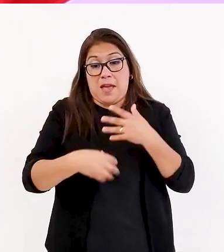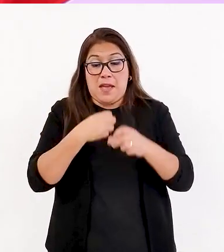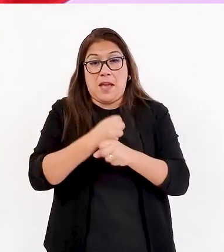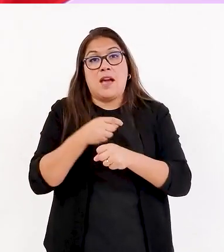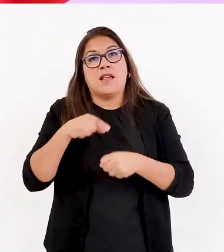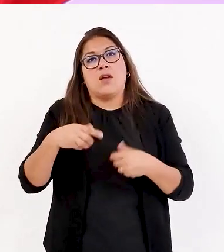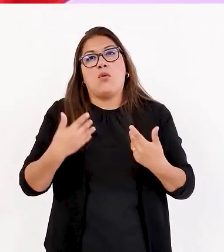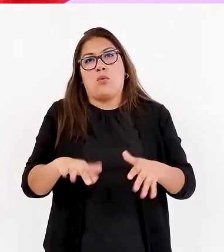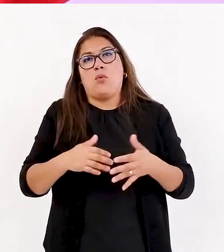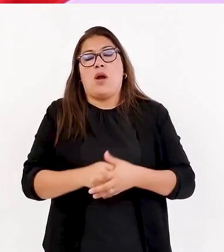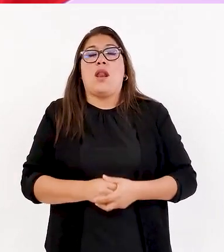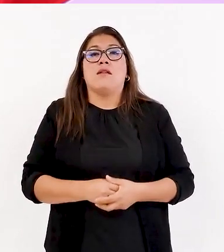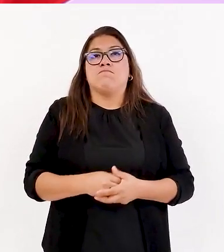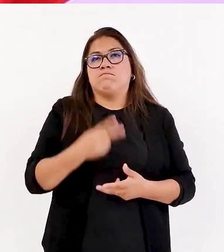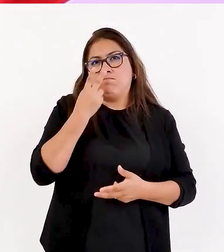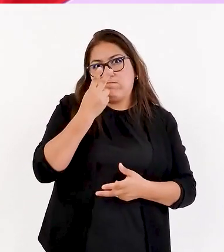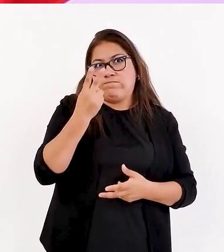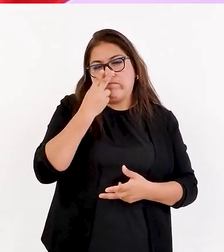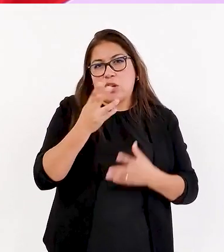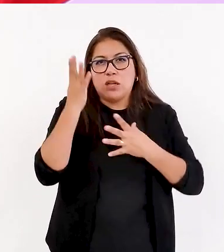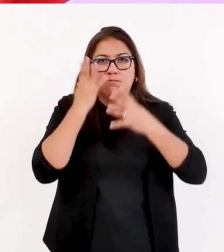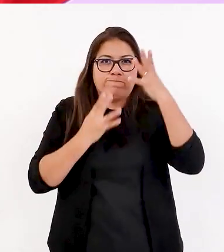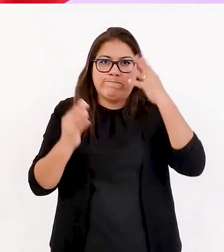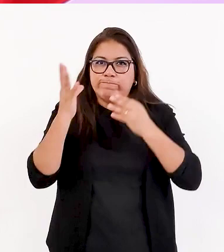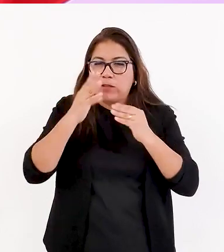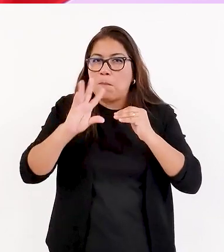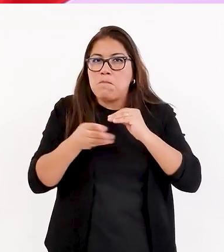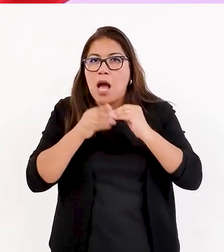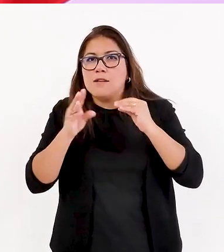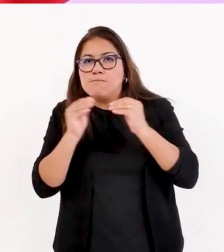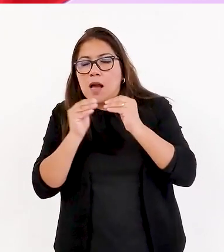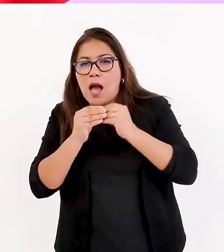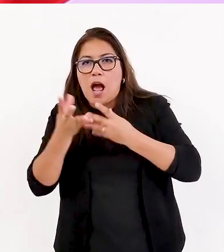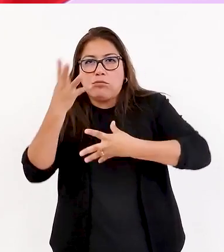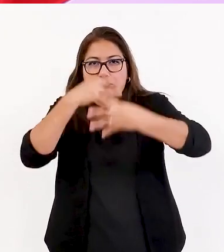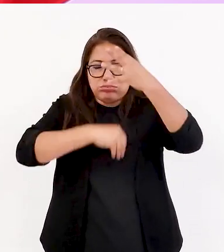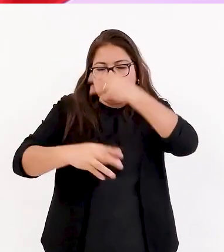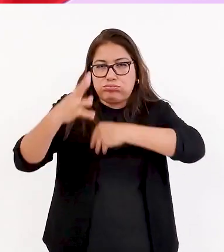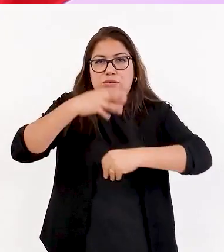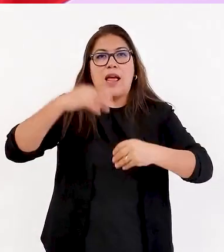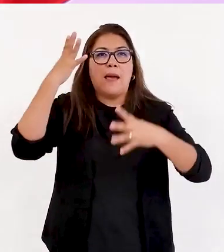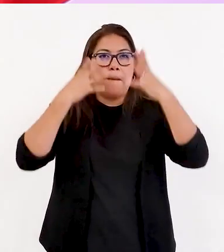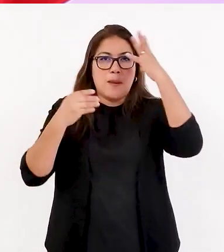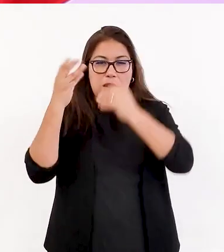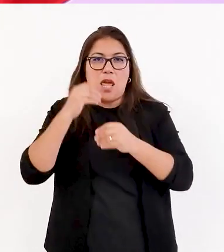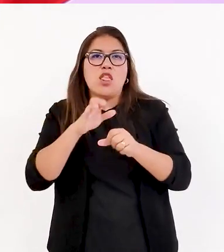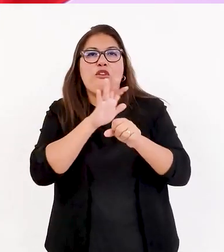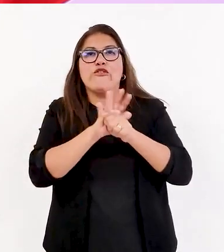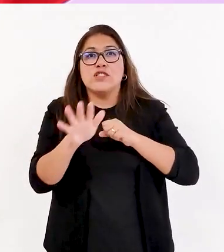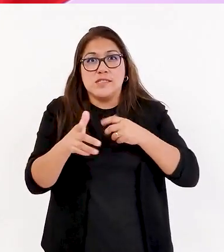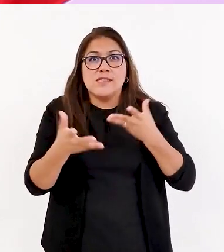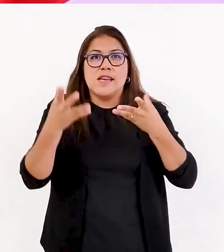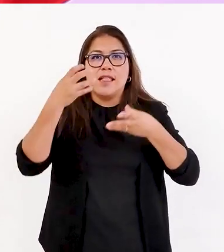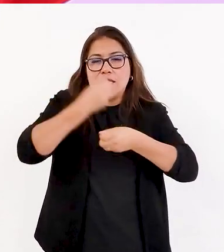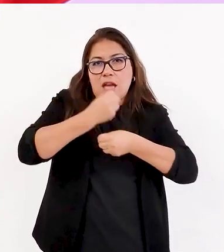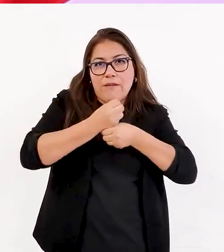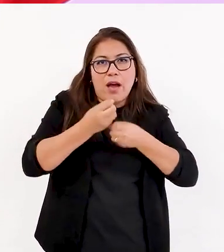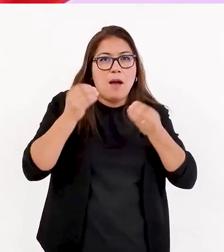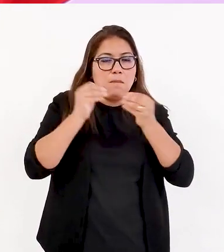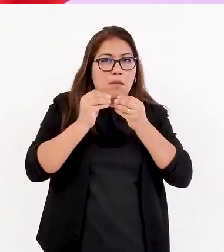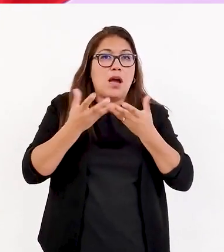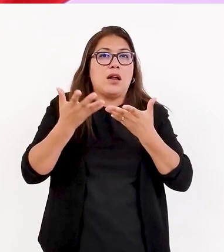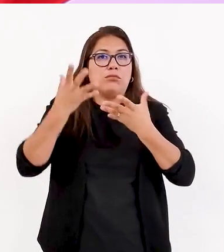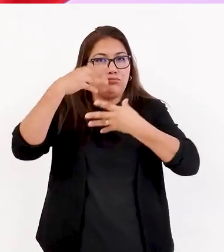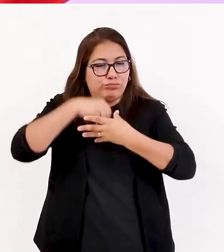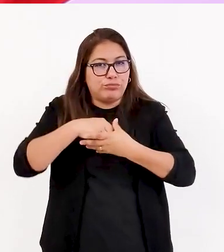un año acumulando experiencias, acumulando también mayor eficiencia en el trabajo, ¿ya? Entonces, por ejemplo,